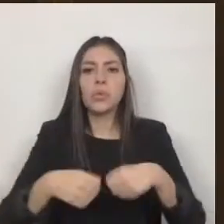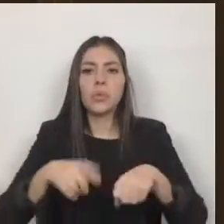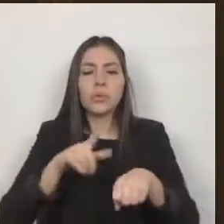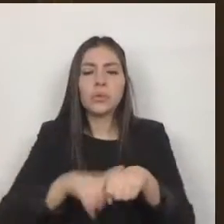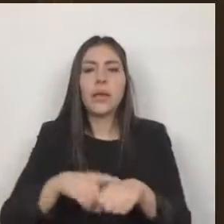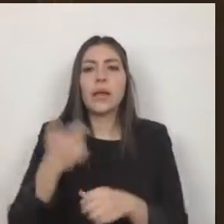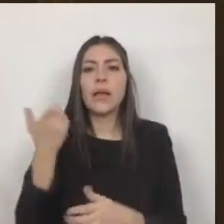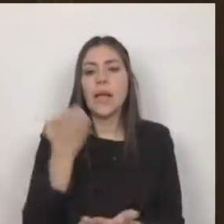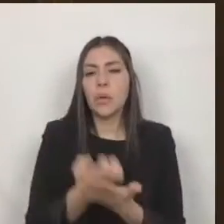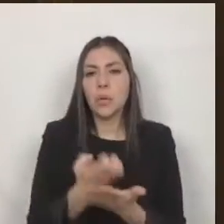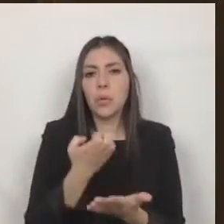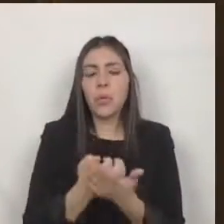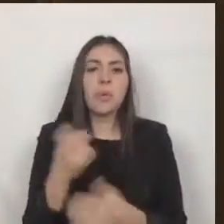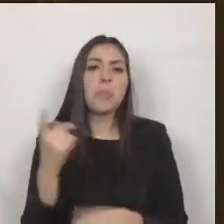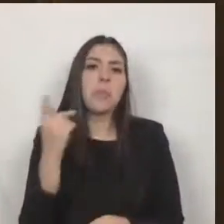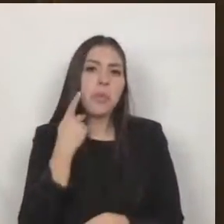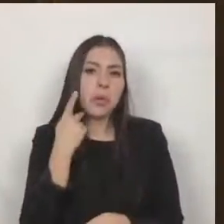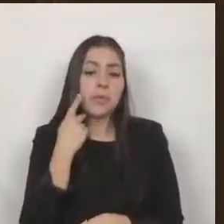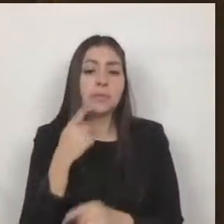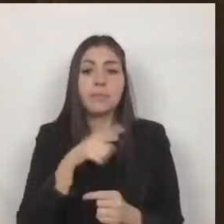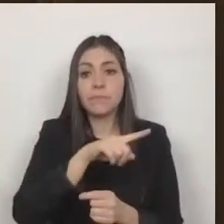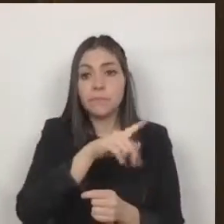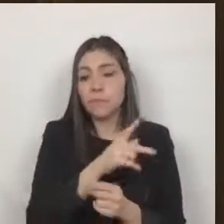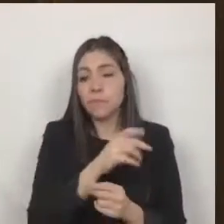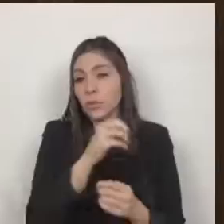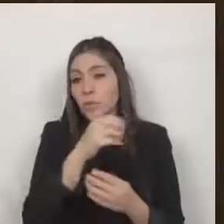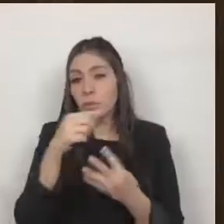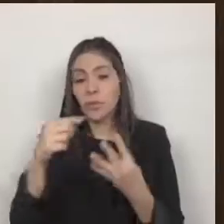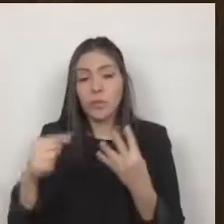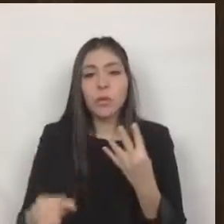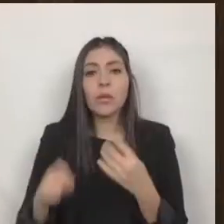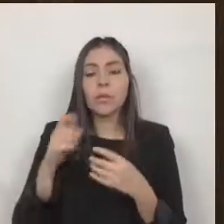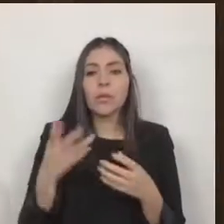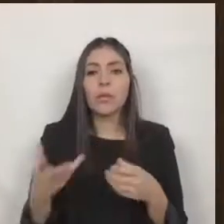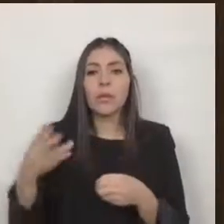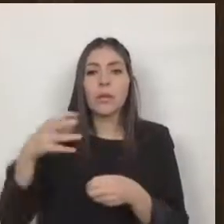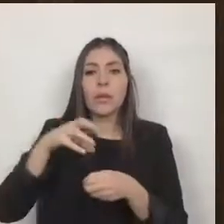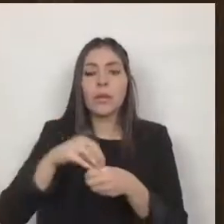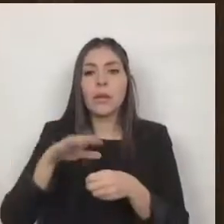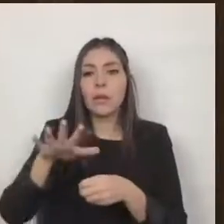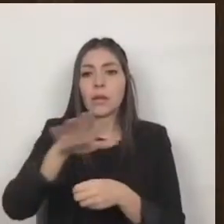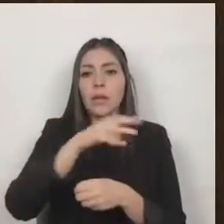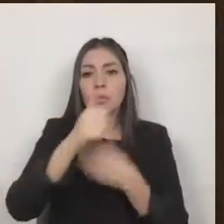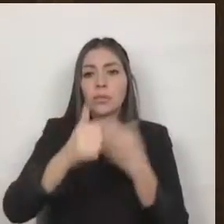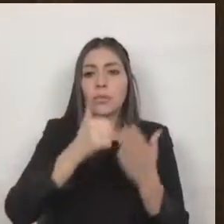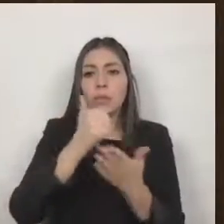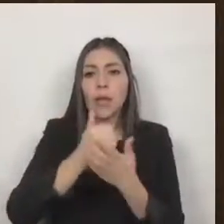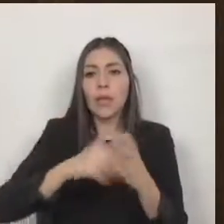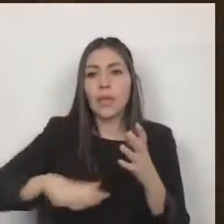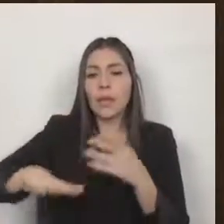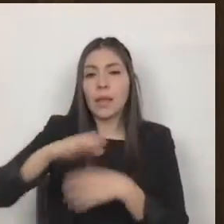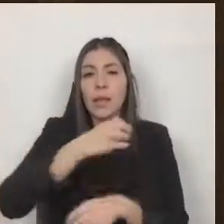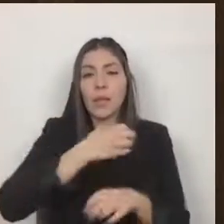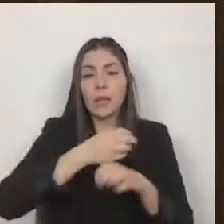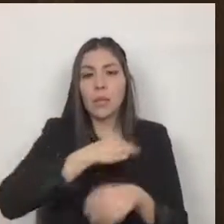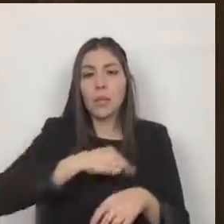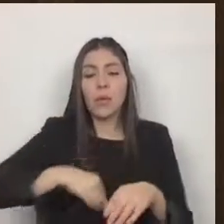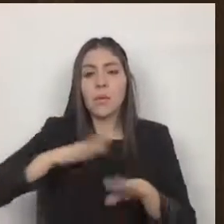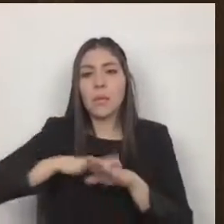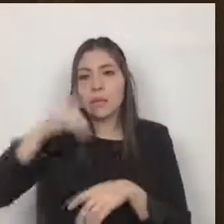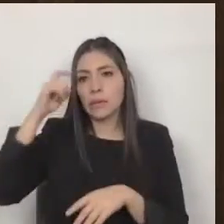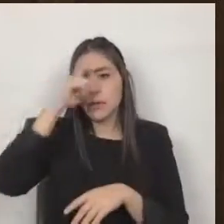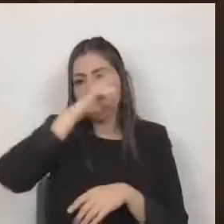estos parte importante de una de las zonas metropolitanas más complejas del país en este contexto es